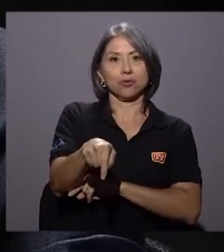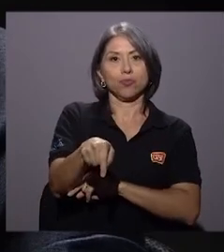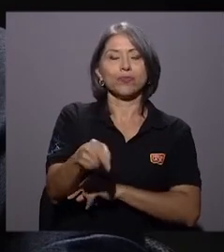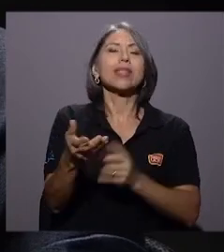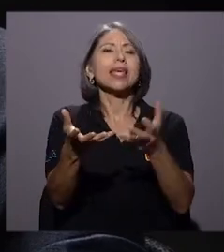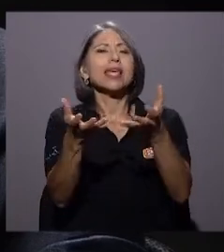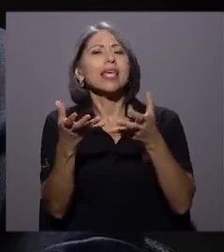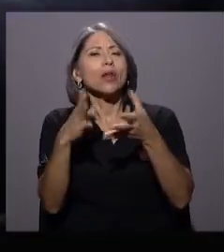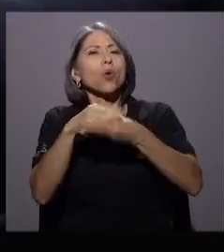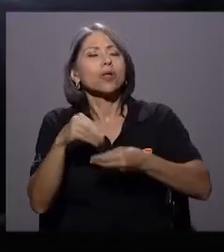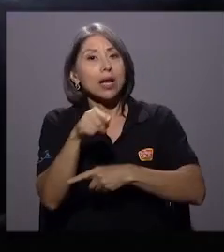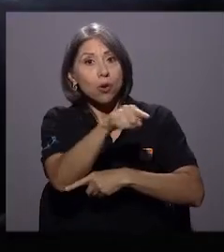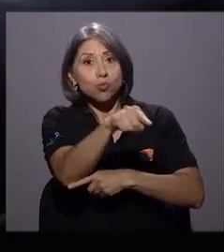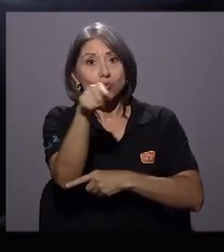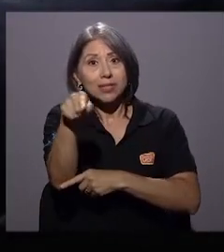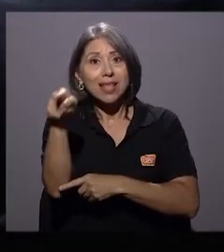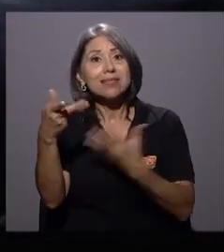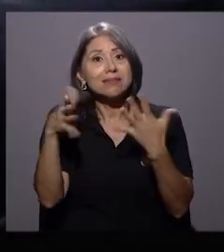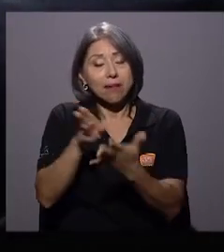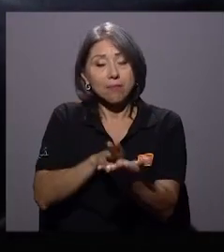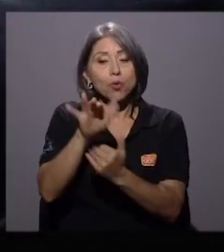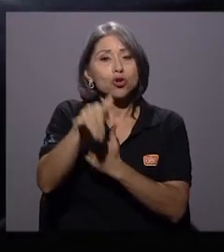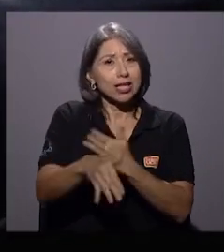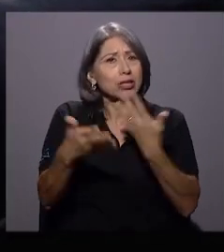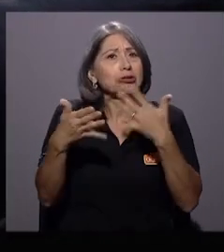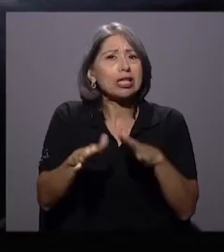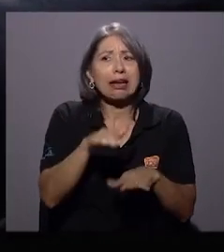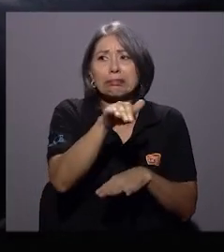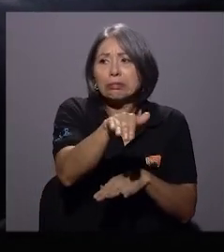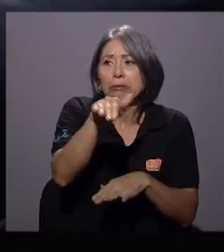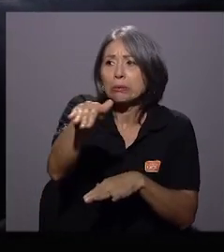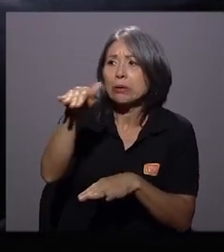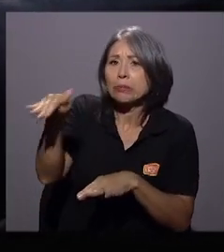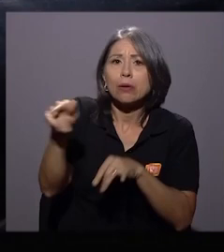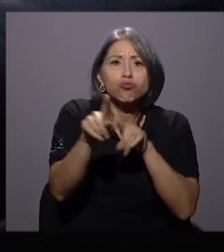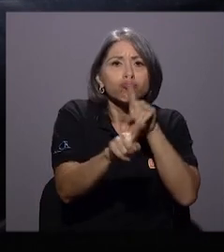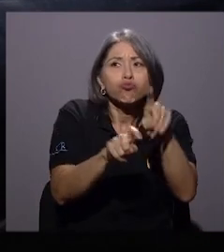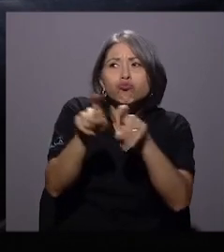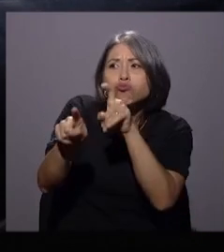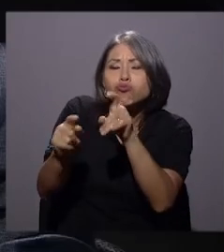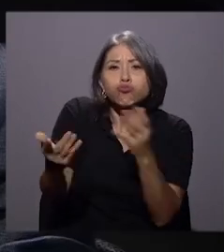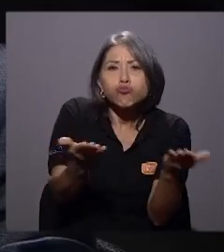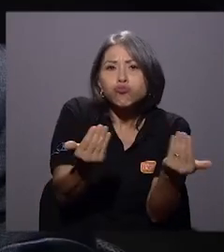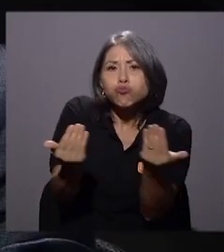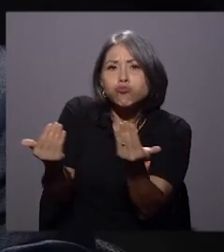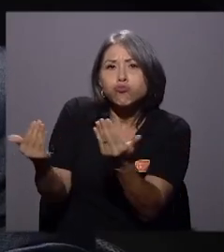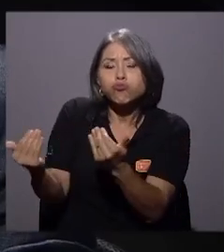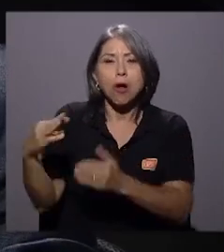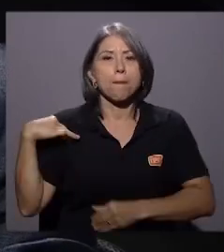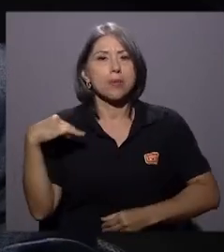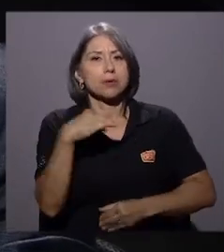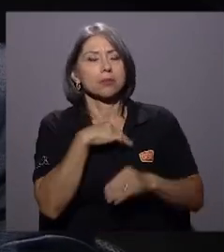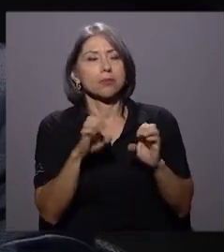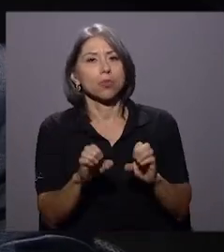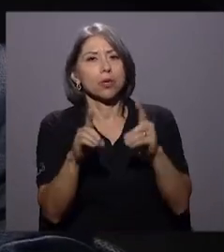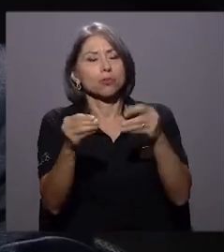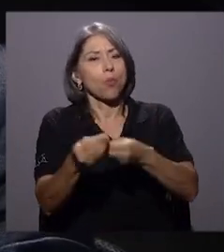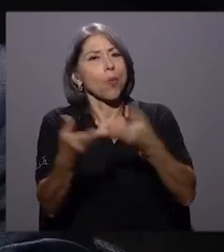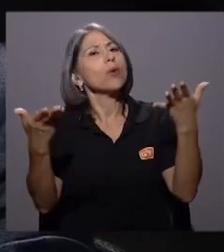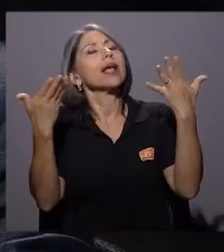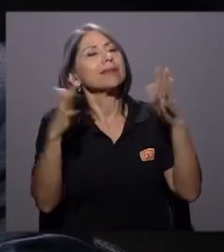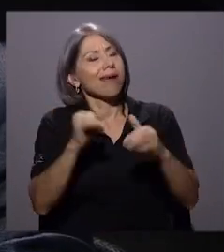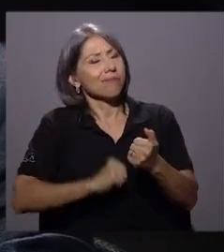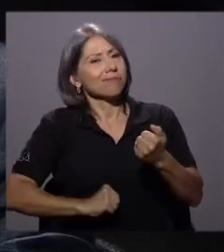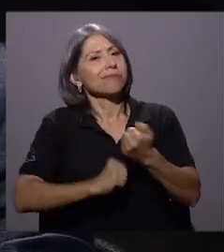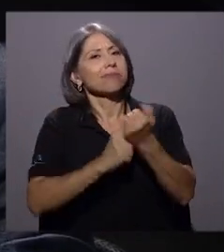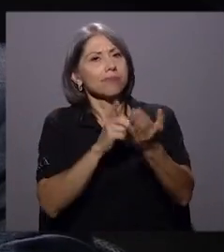proyecto fue ampliamente consultado. El Ministerio de Educación Pública se pronunció a favor de este proyecto,